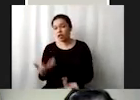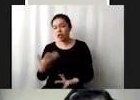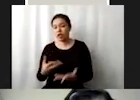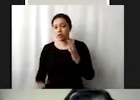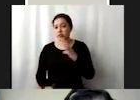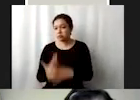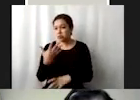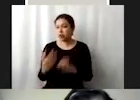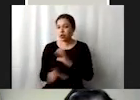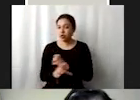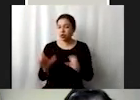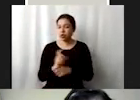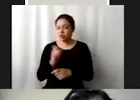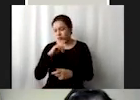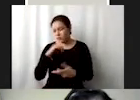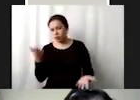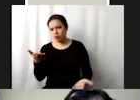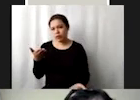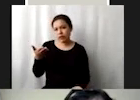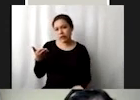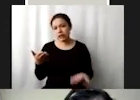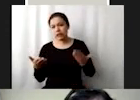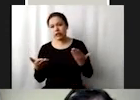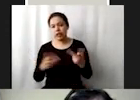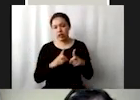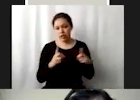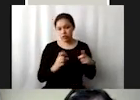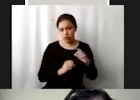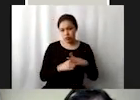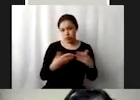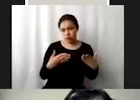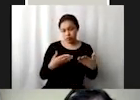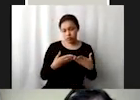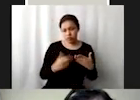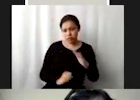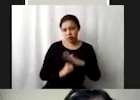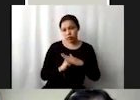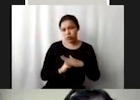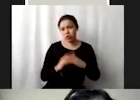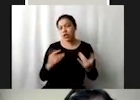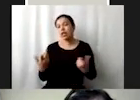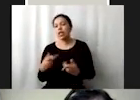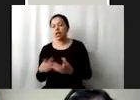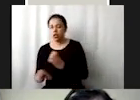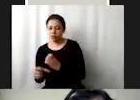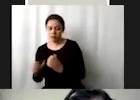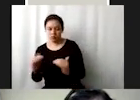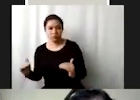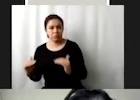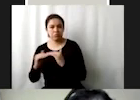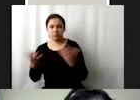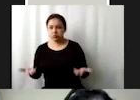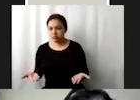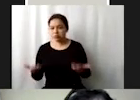y equilibrado entre el desarrollo sostenible y las cuestiones de igualdad no hay desarrollo